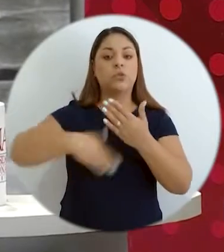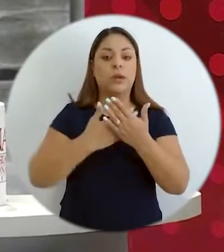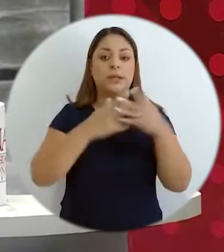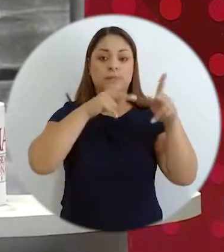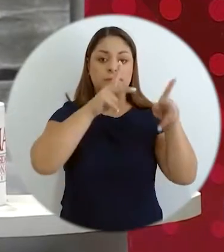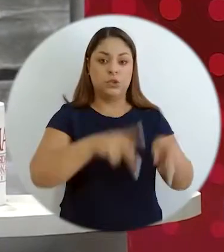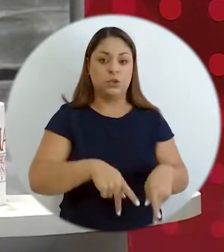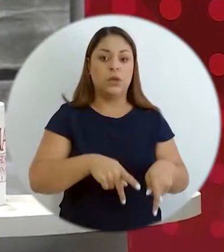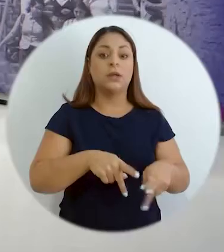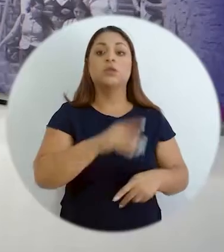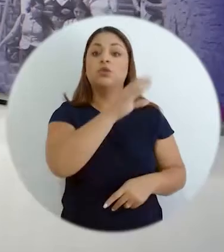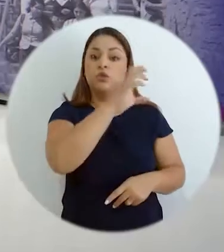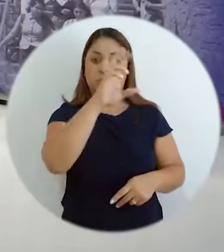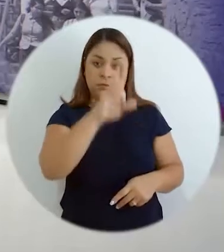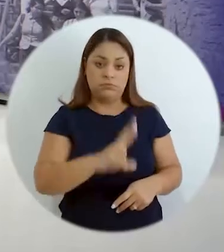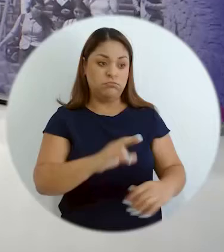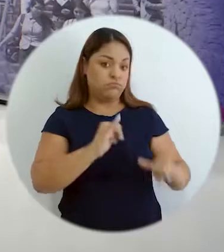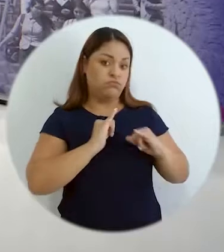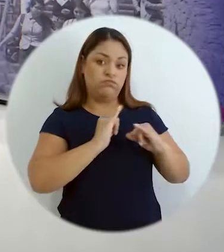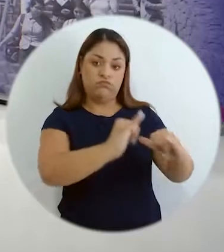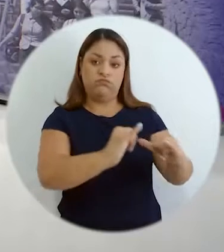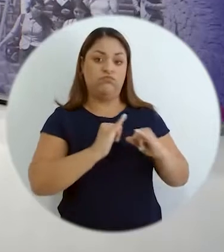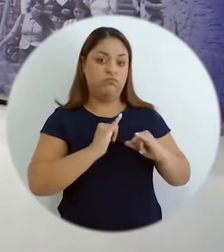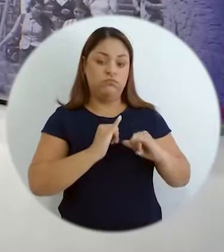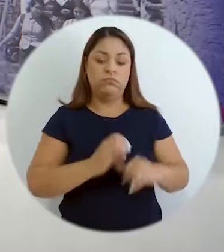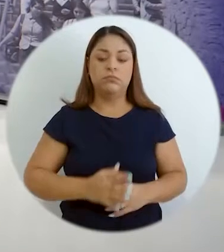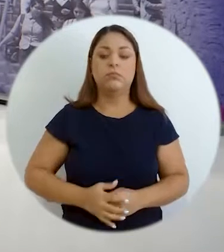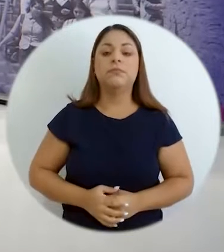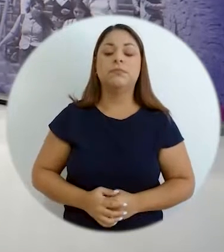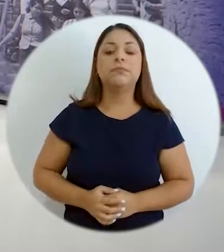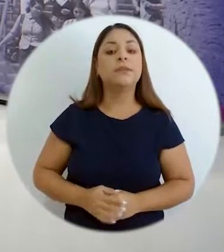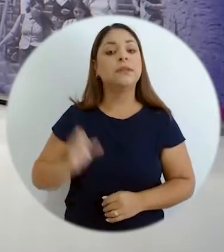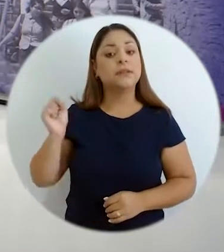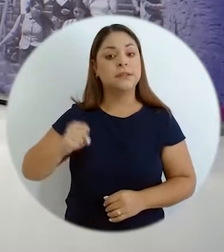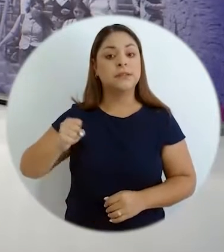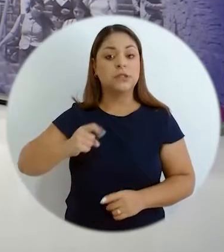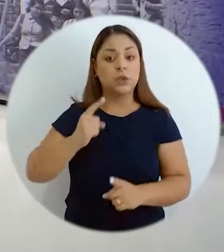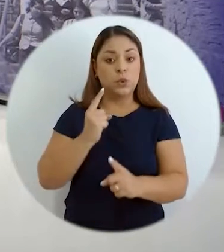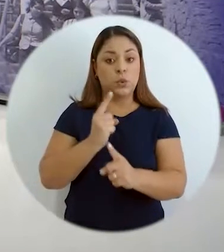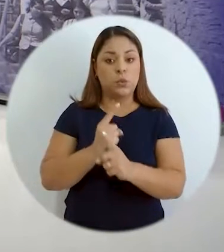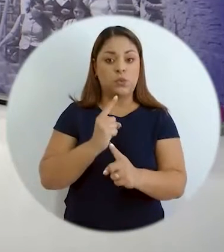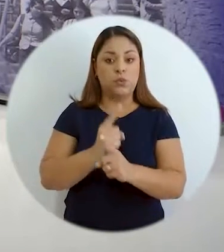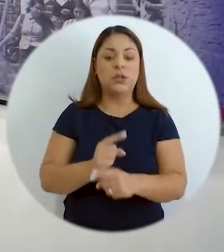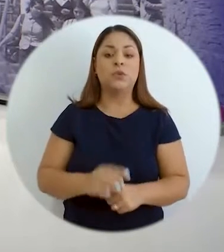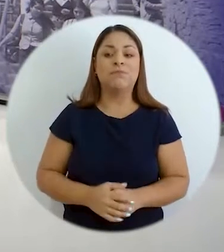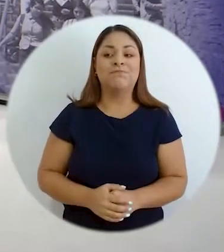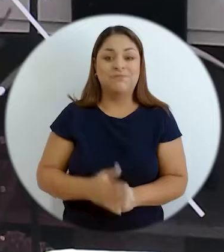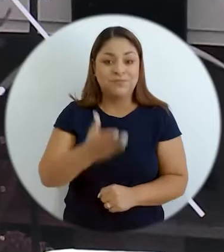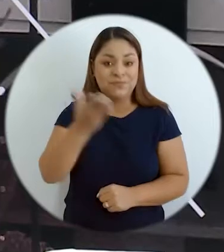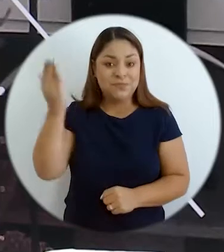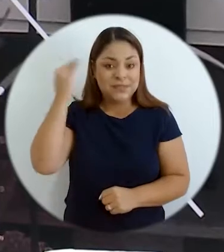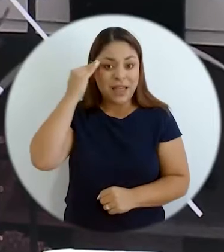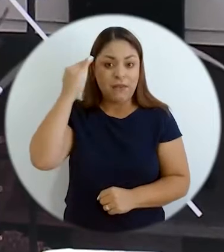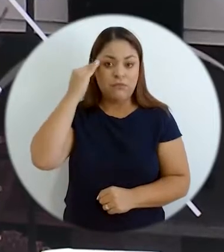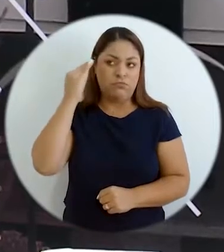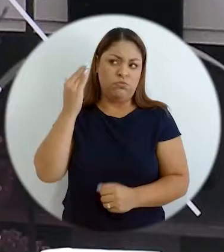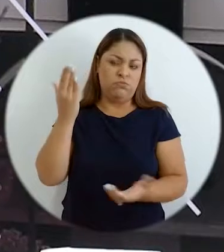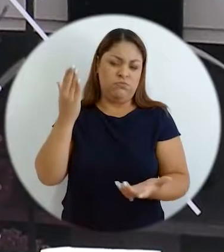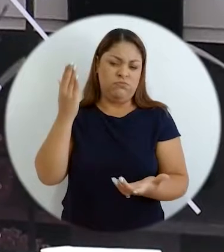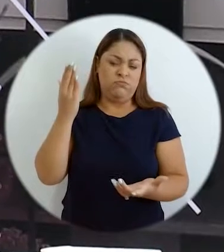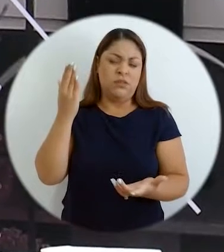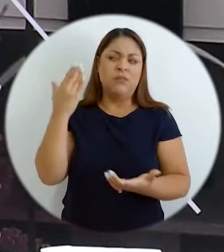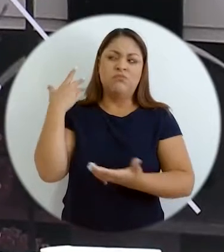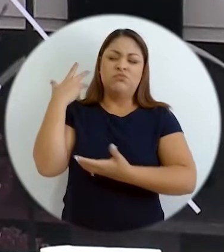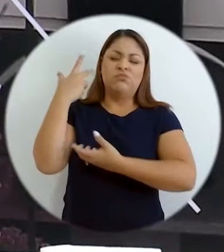ahí, tan costarricenses como todos nosotros. Efectivamente, Maribel, creo que para nadie es un secreto que tenemos décadas